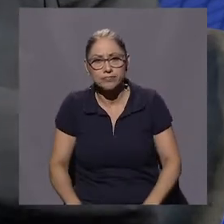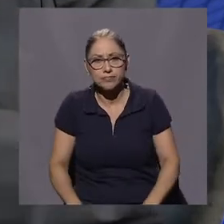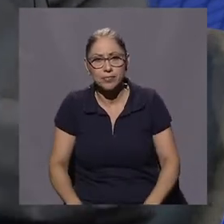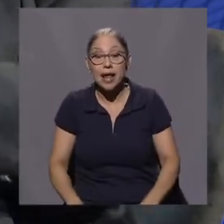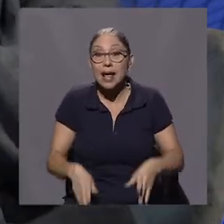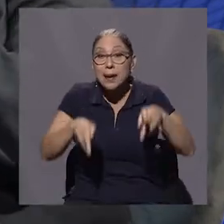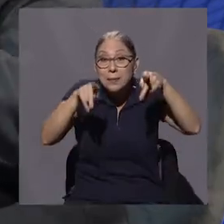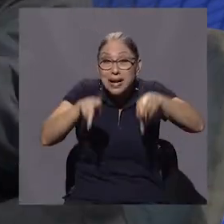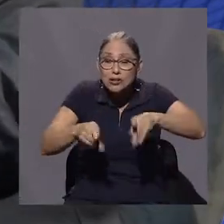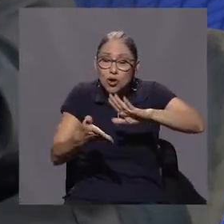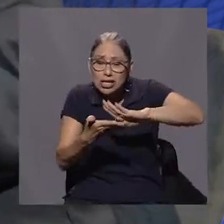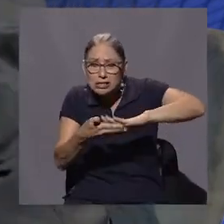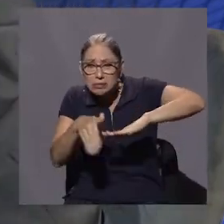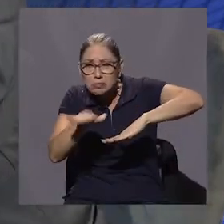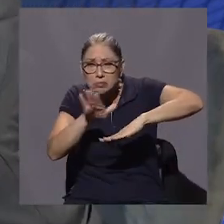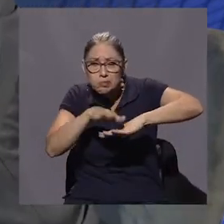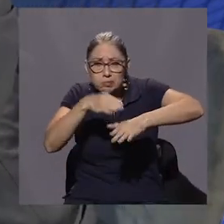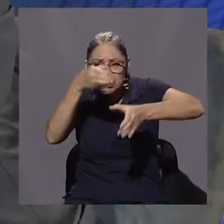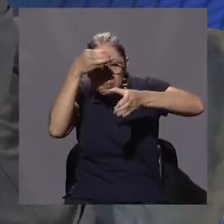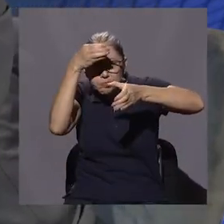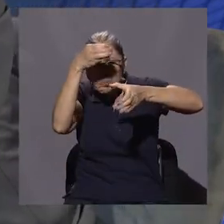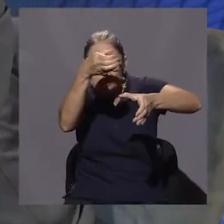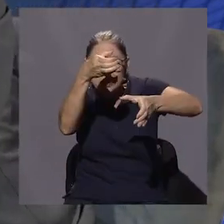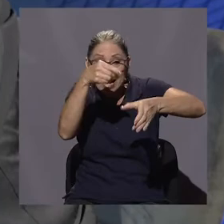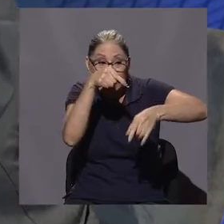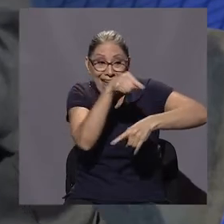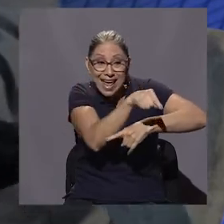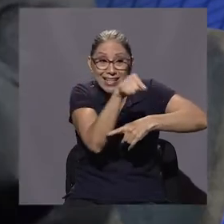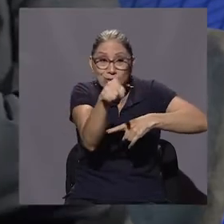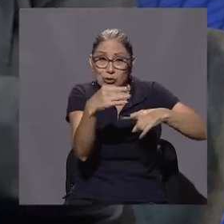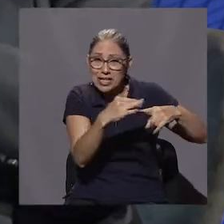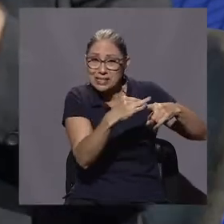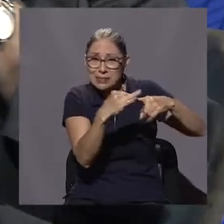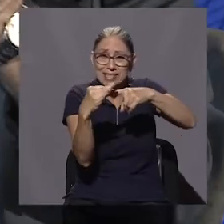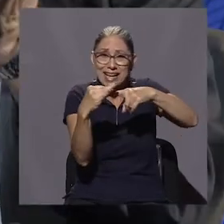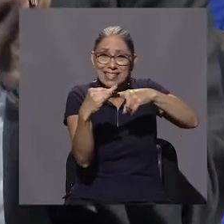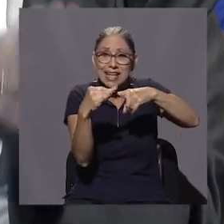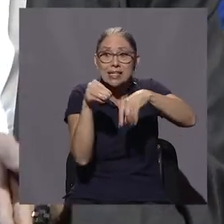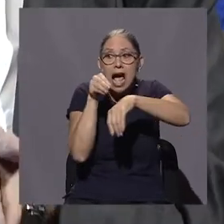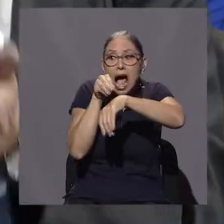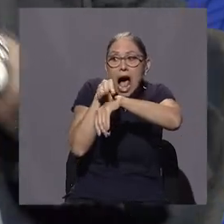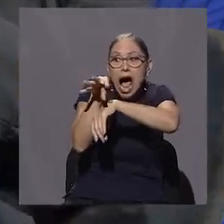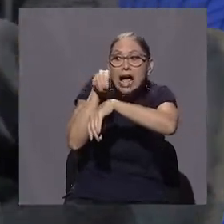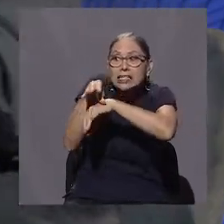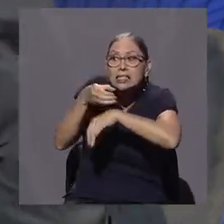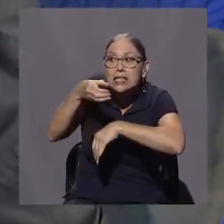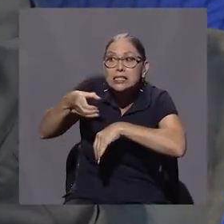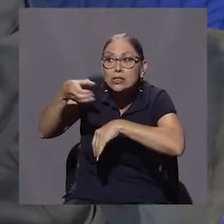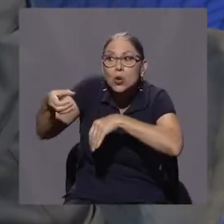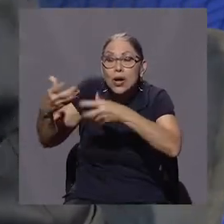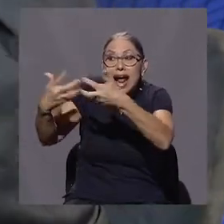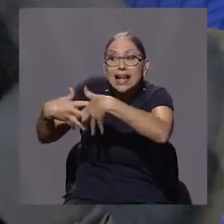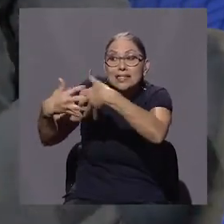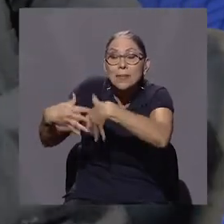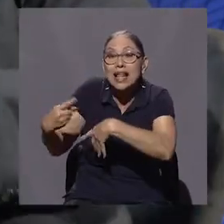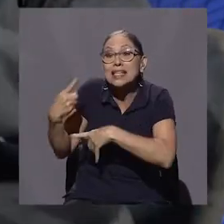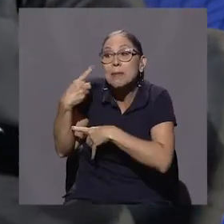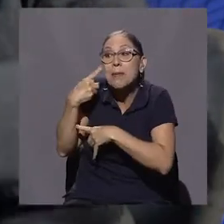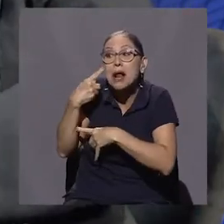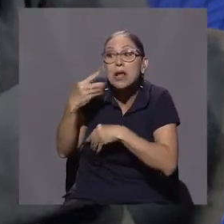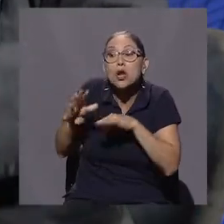especialistas que asesoran a las empresas para que vean cómo eluden o evaden, o pagan